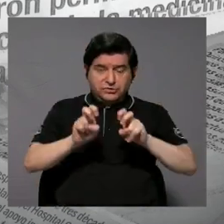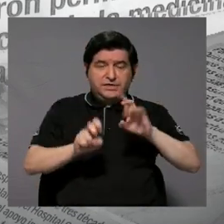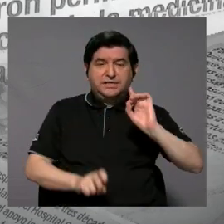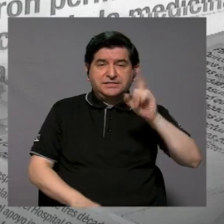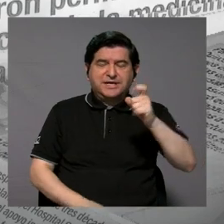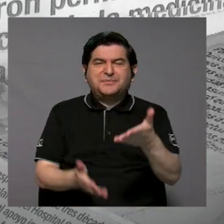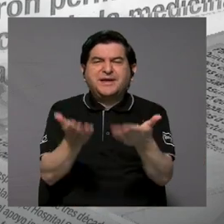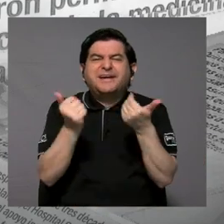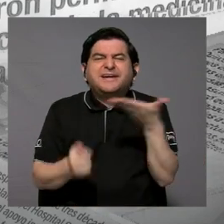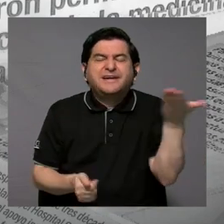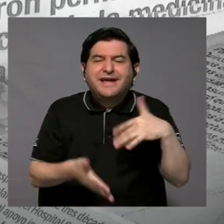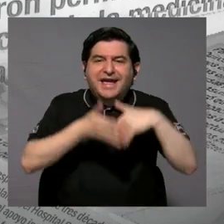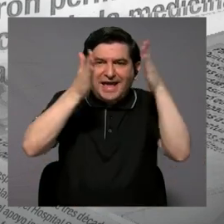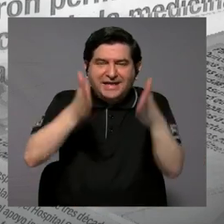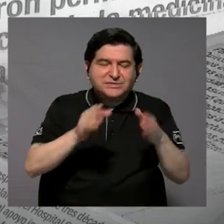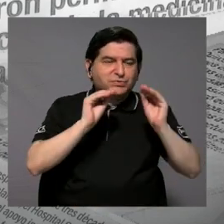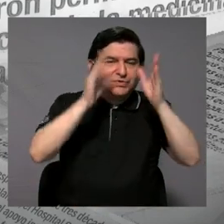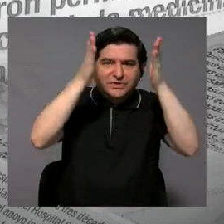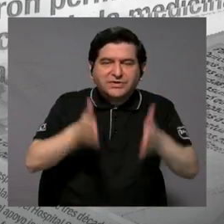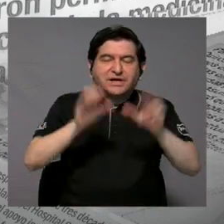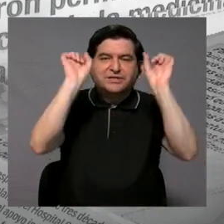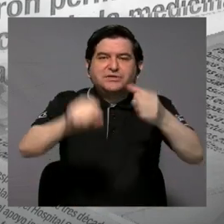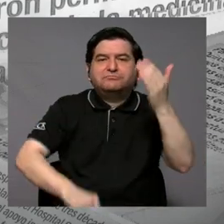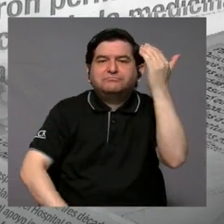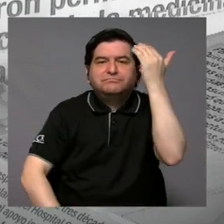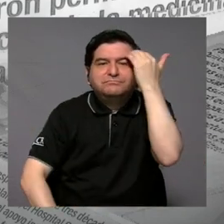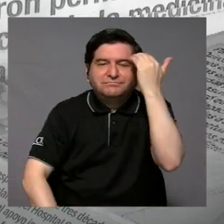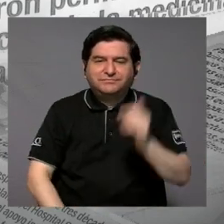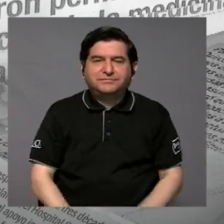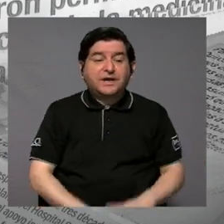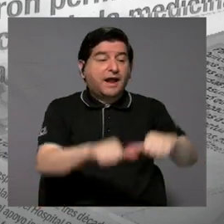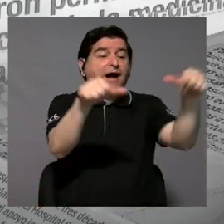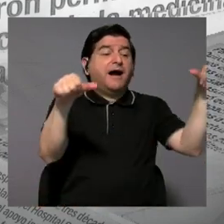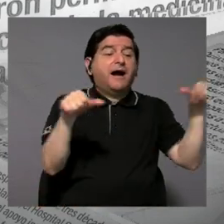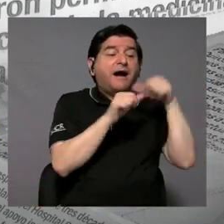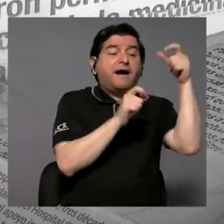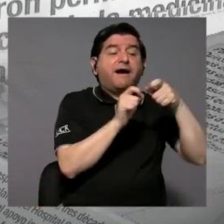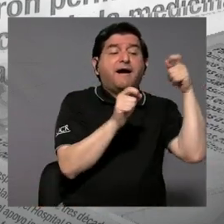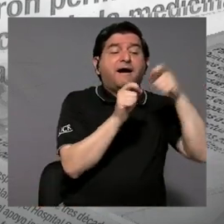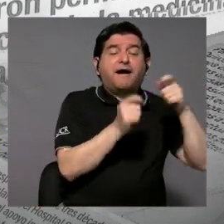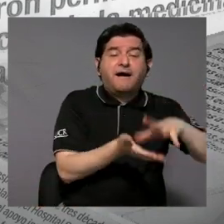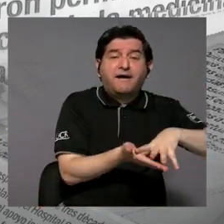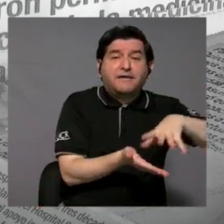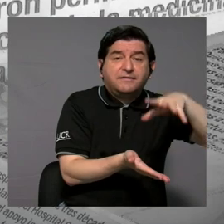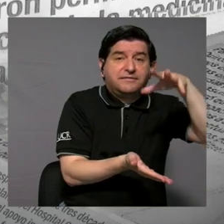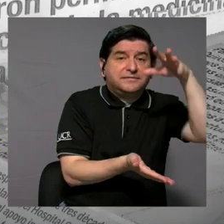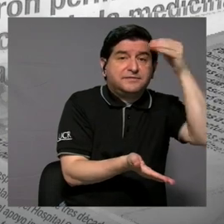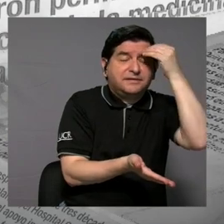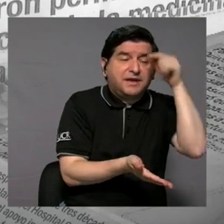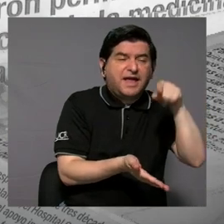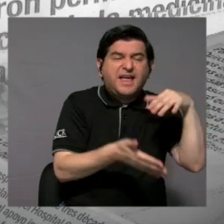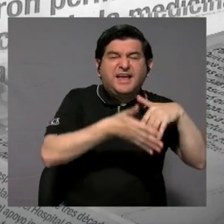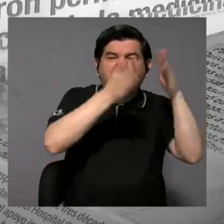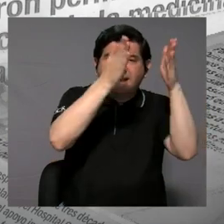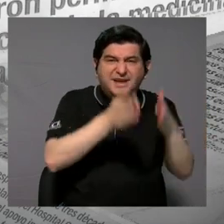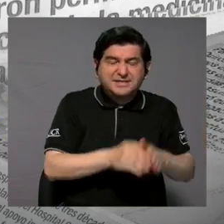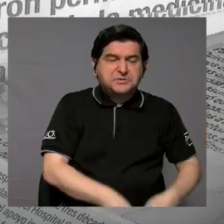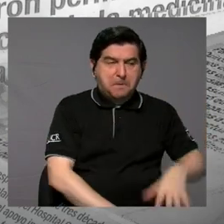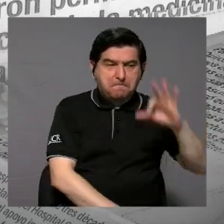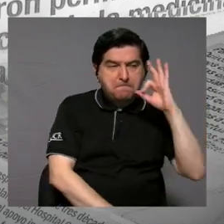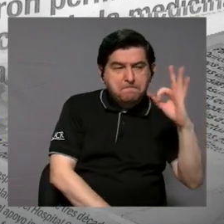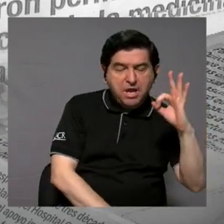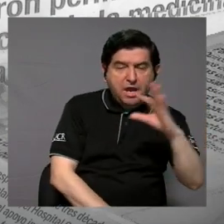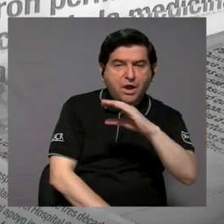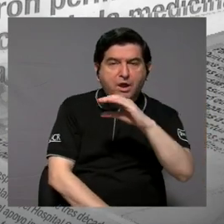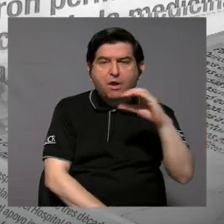es que los estudiantes y los docentes puedan saber en qué áreas específicas de aprendizaje ese estudiante está bien